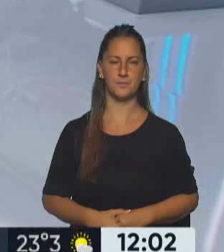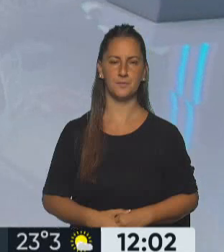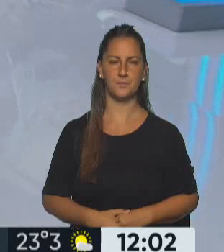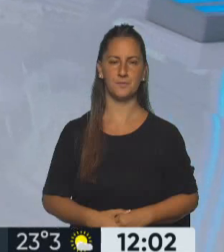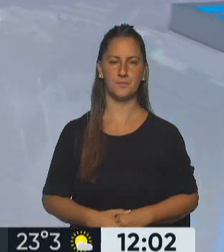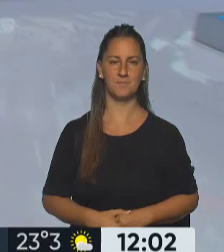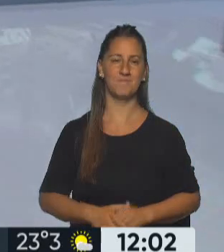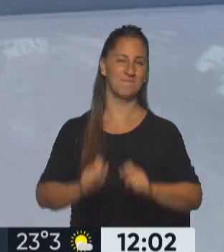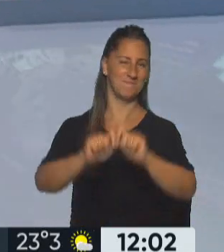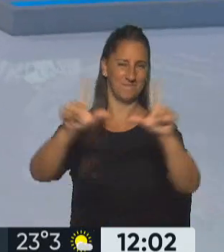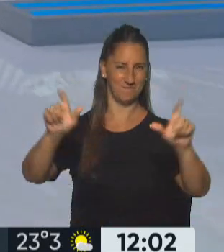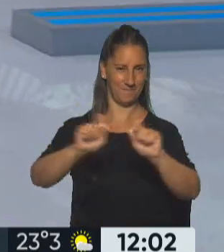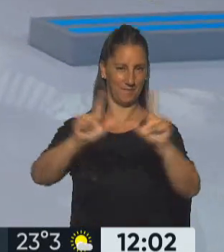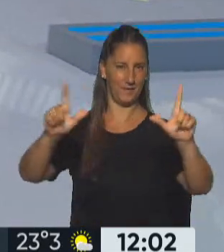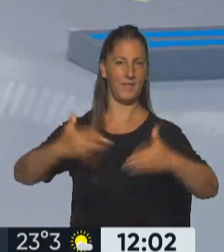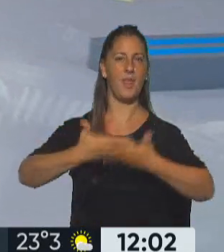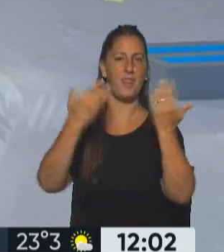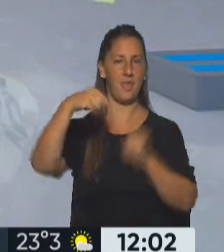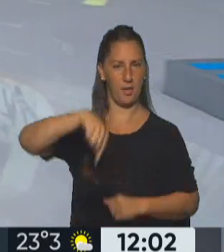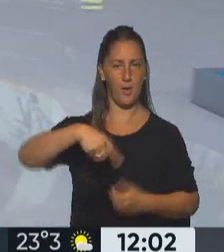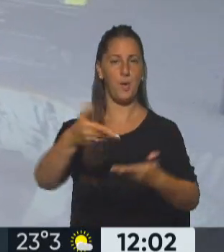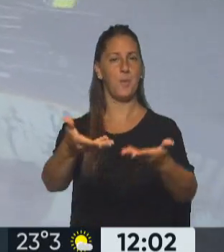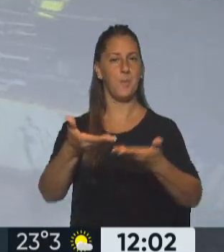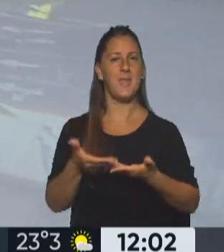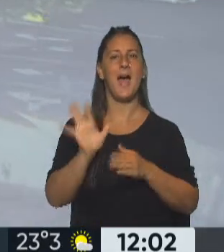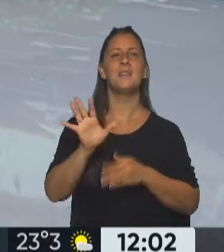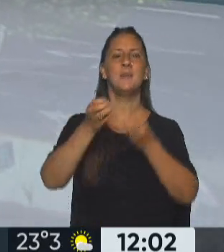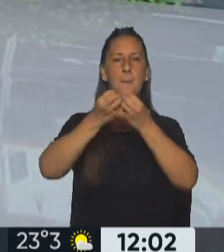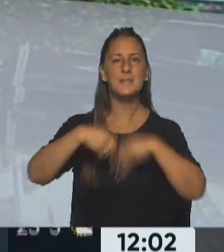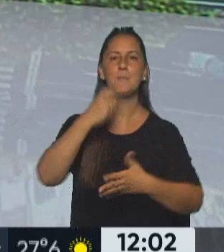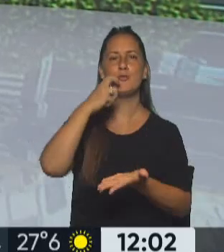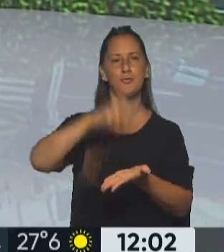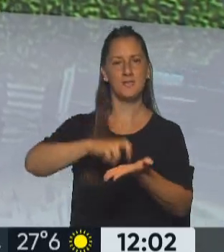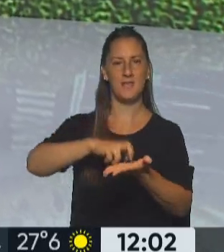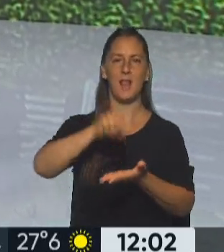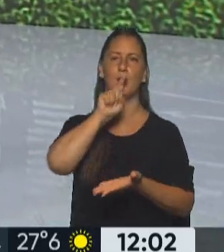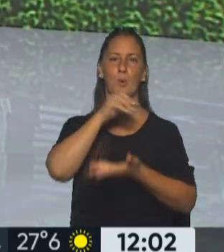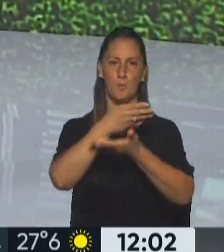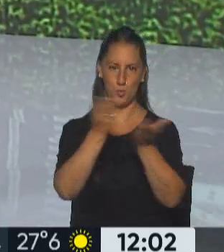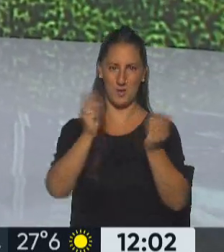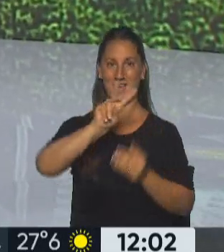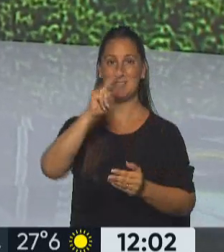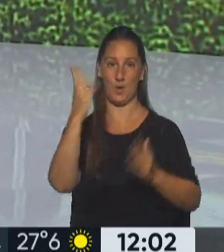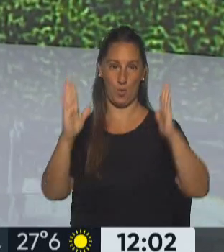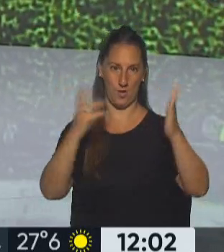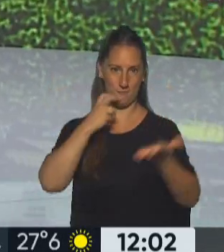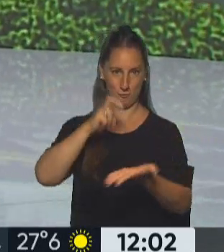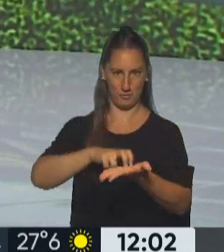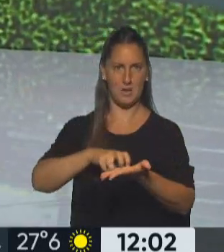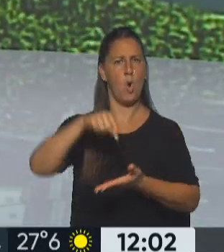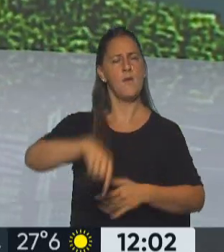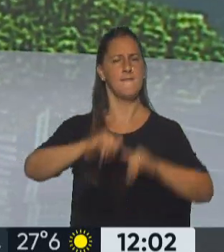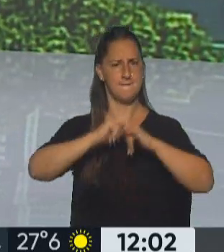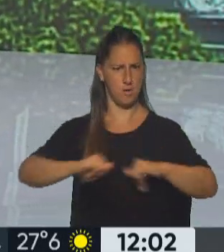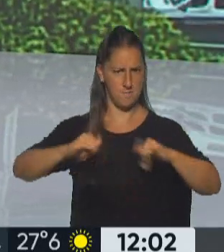Estas son las voces y las imágenes del día, bienvenidos. Así comenzamos, Televisión Pública, Noticias, segunda edición. Hola, Vero, buen día, con mucha información hoy.